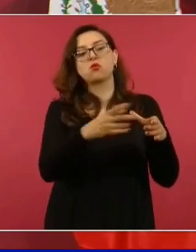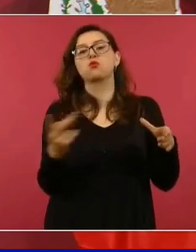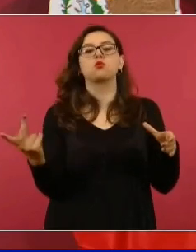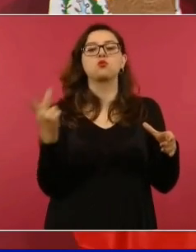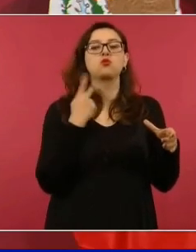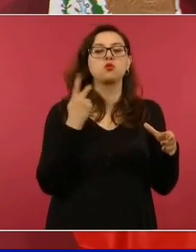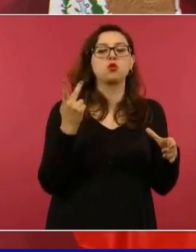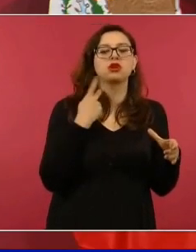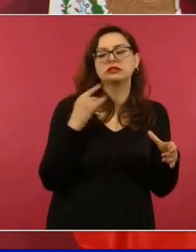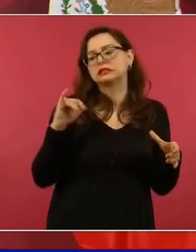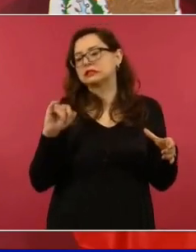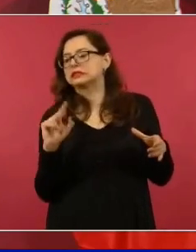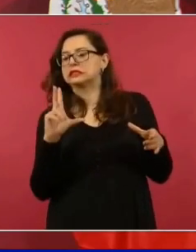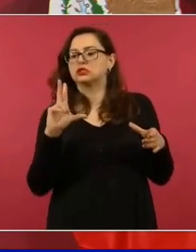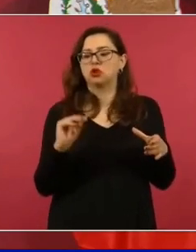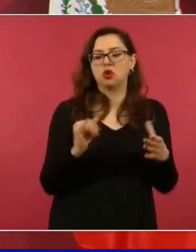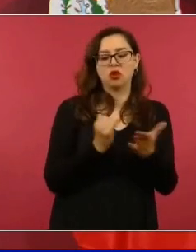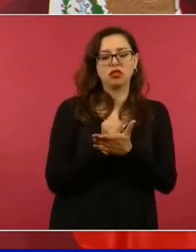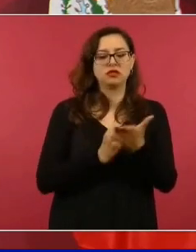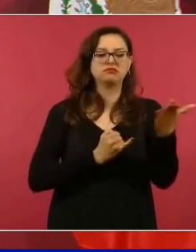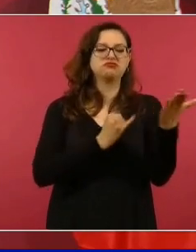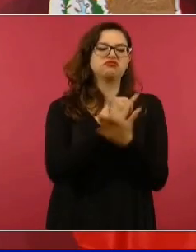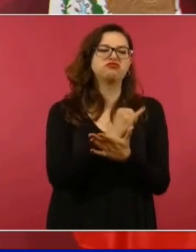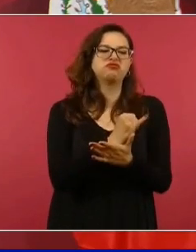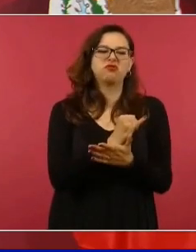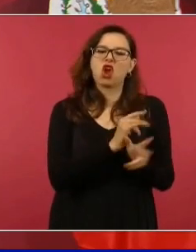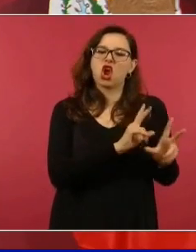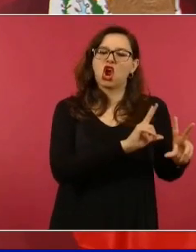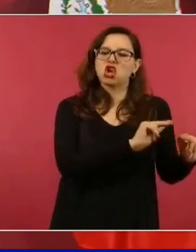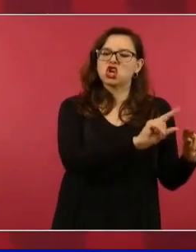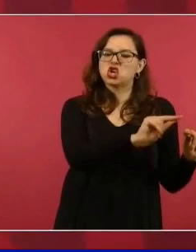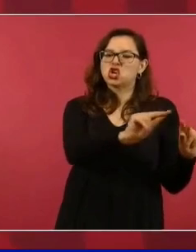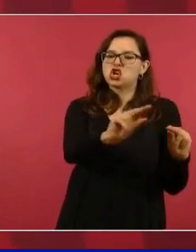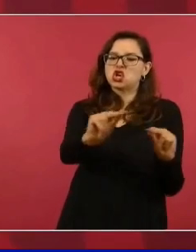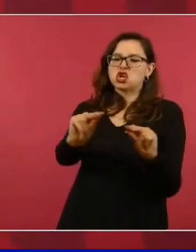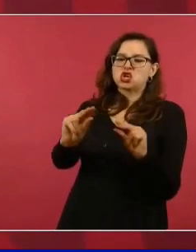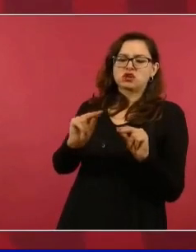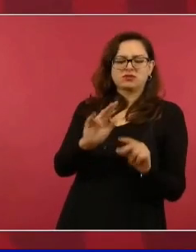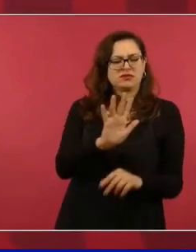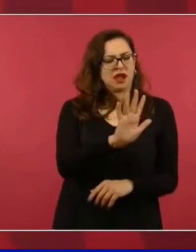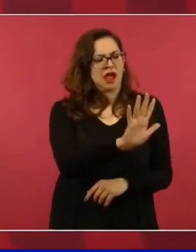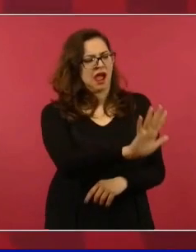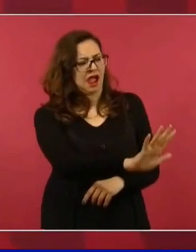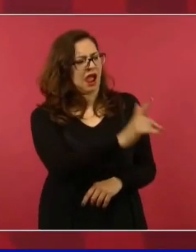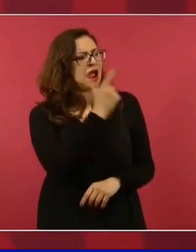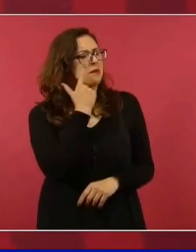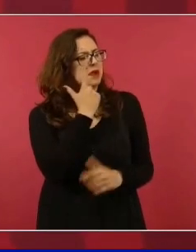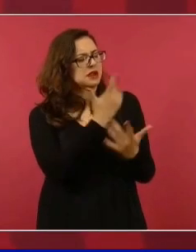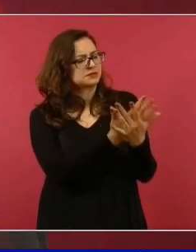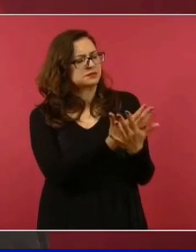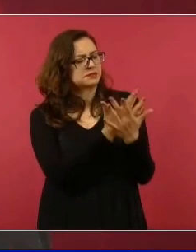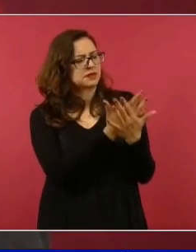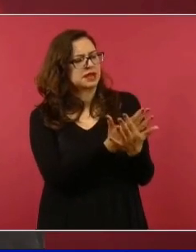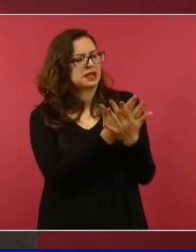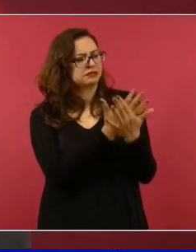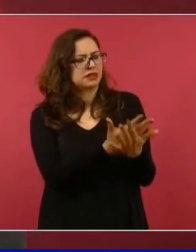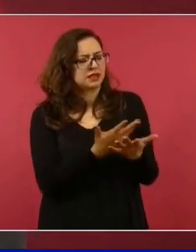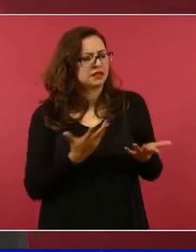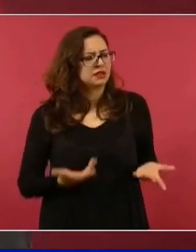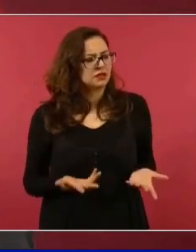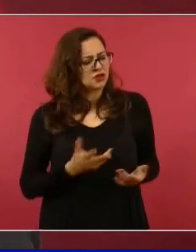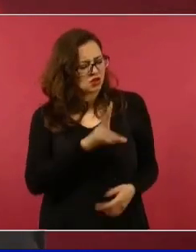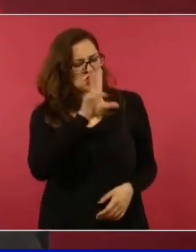Díganme, no, espérate ¿por qué no